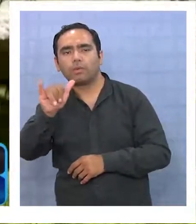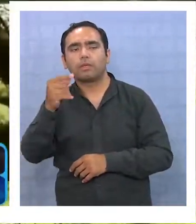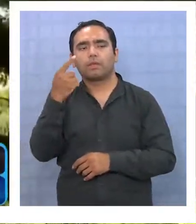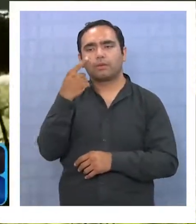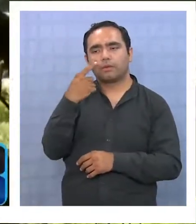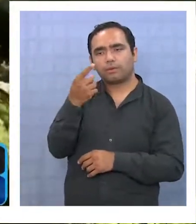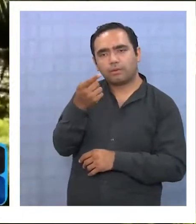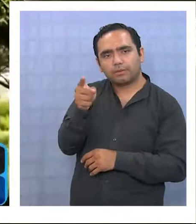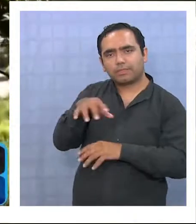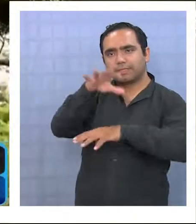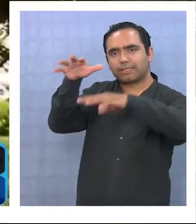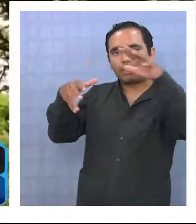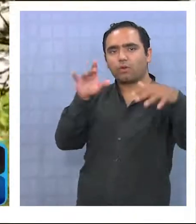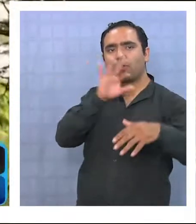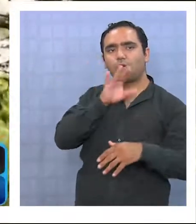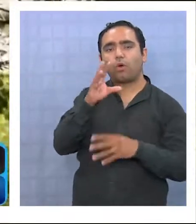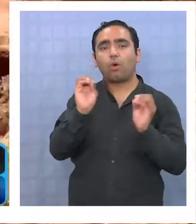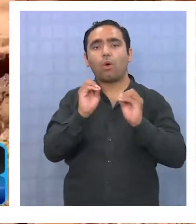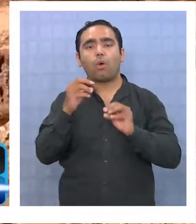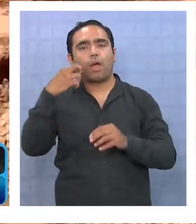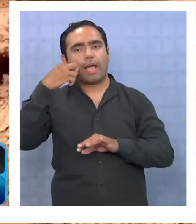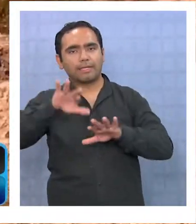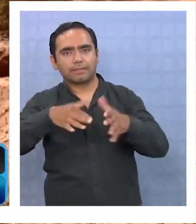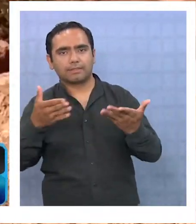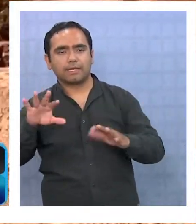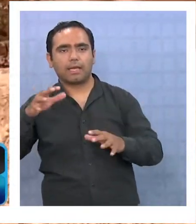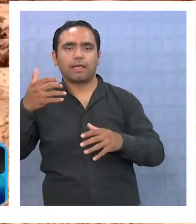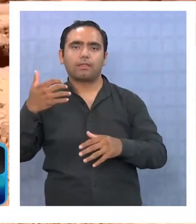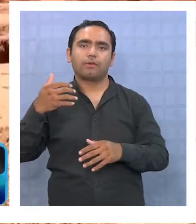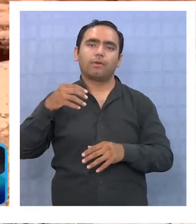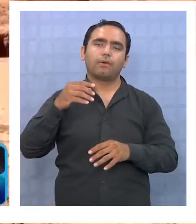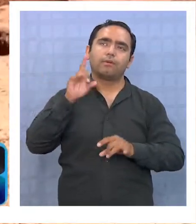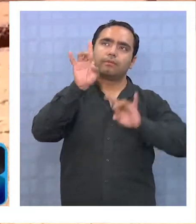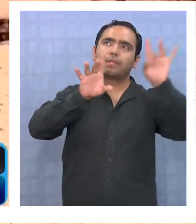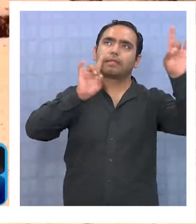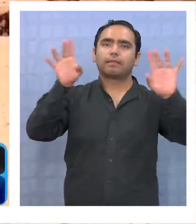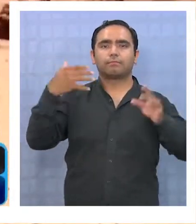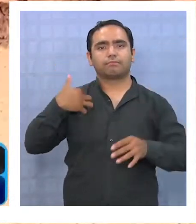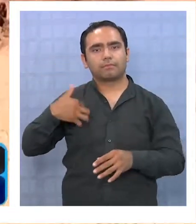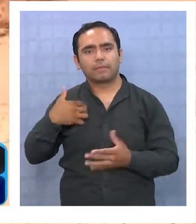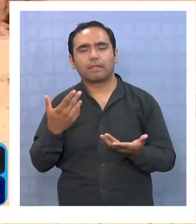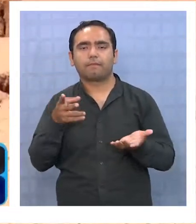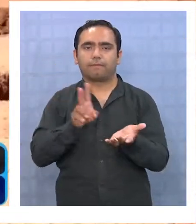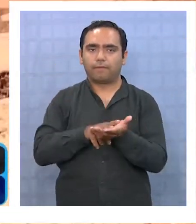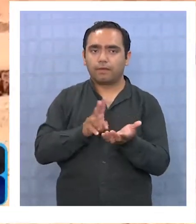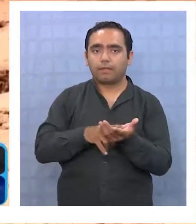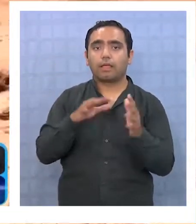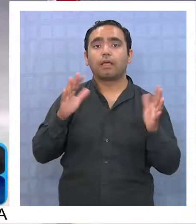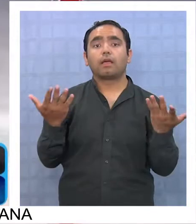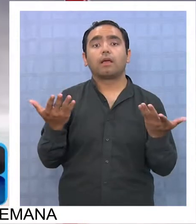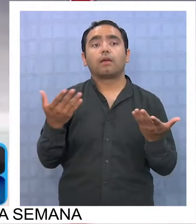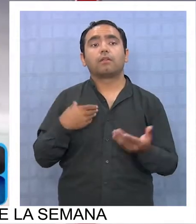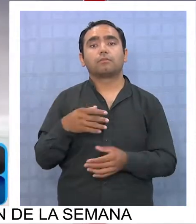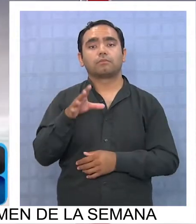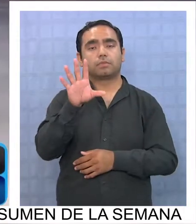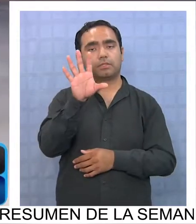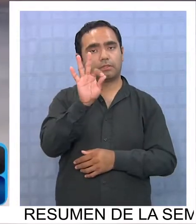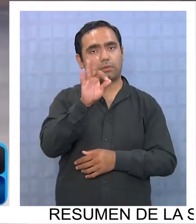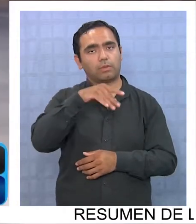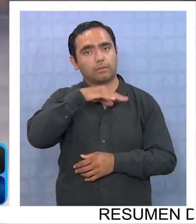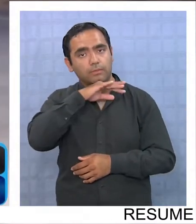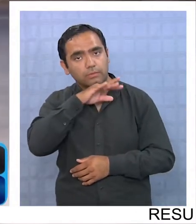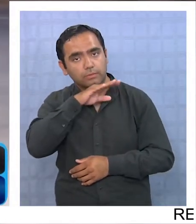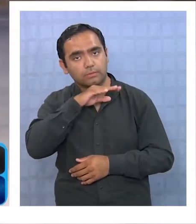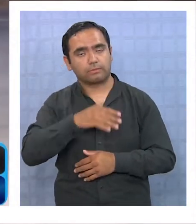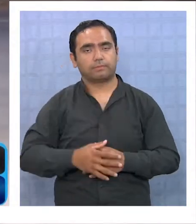observar los cerros de colores o comerse un buen asado argentino bajo las estrellas, hoy es más real que nunca y a solo 50